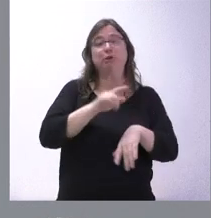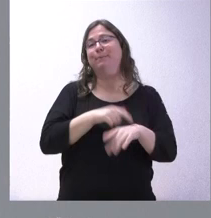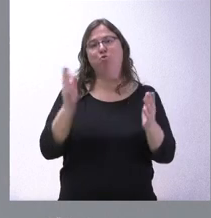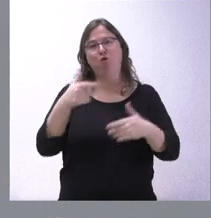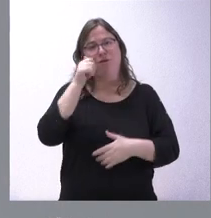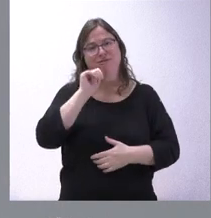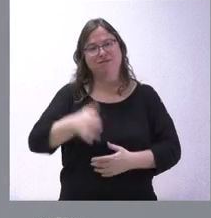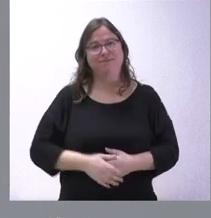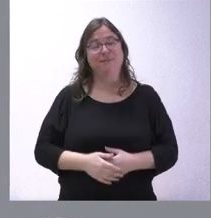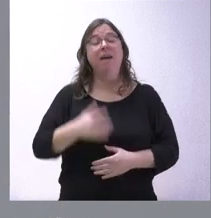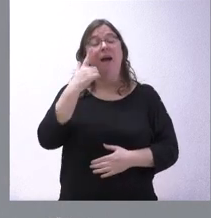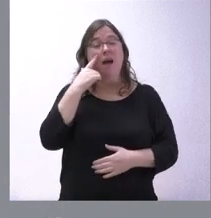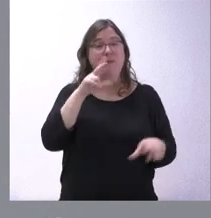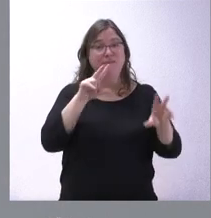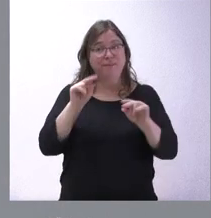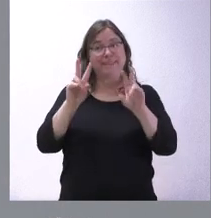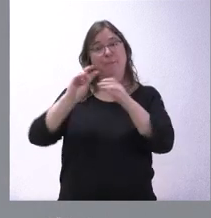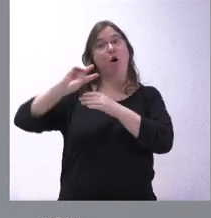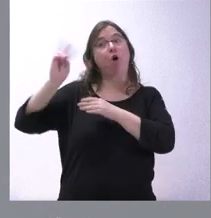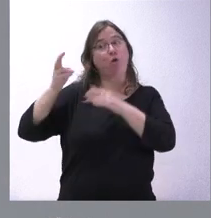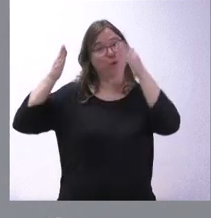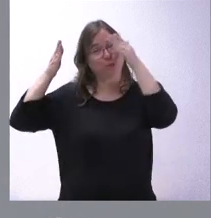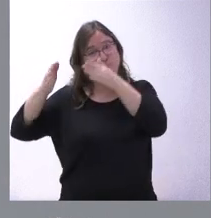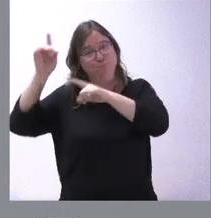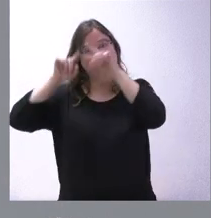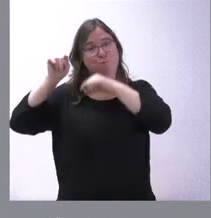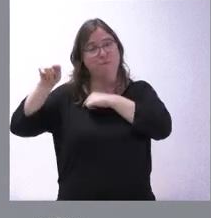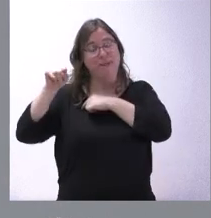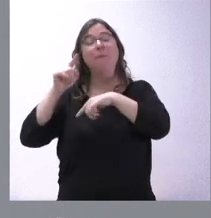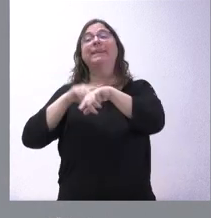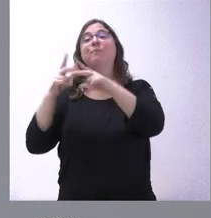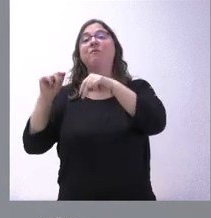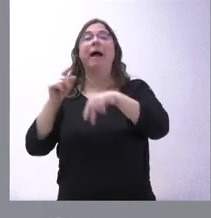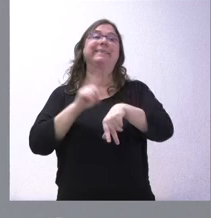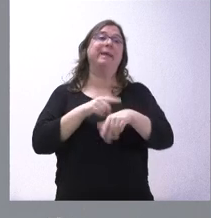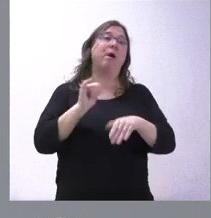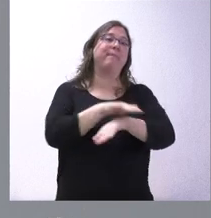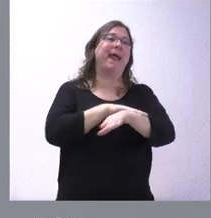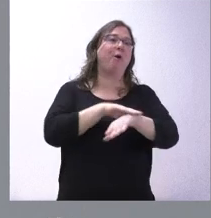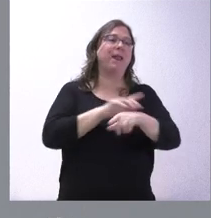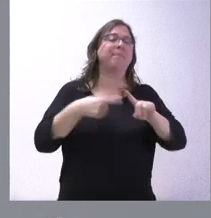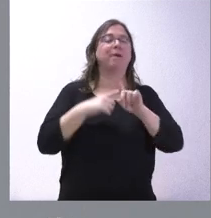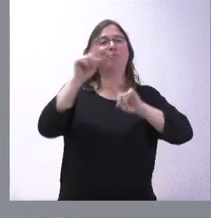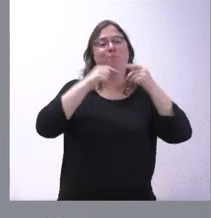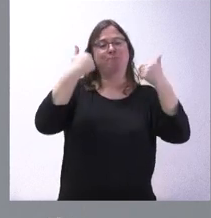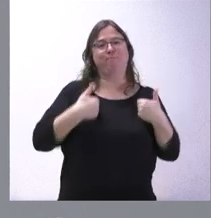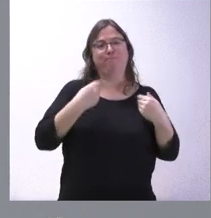A ver si acaba pronto con otros asuntos que le tienen muy preocupados y encuentra un poquito de tiempo para gobernar y preocuparse también de la gente de Castilla y León, que